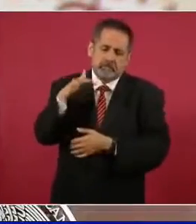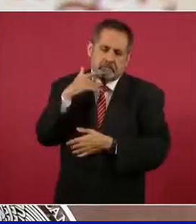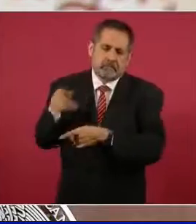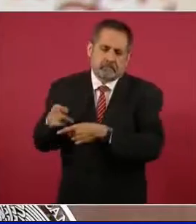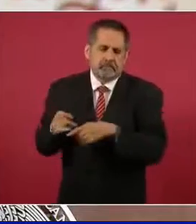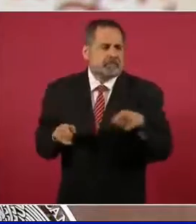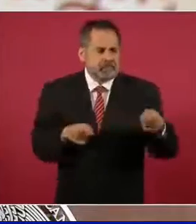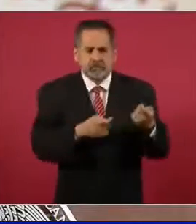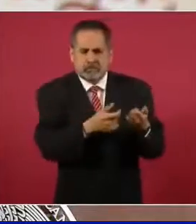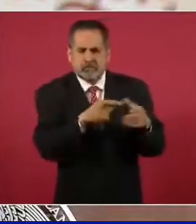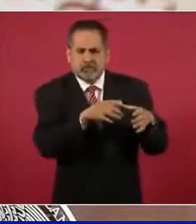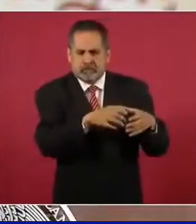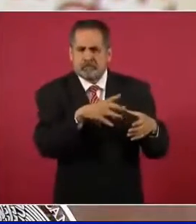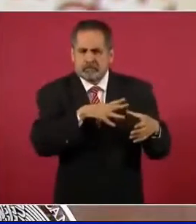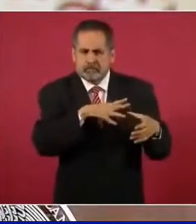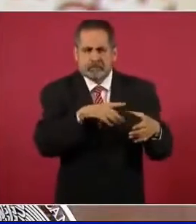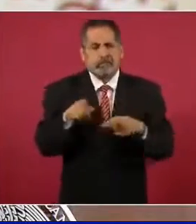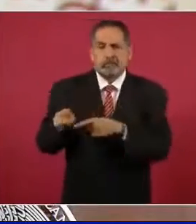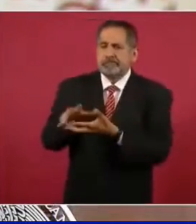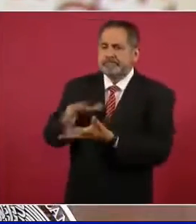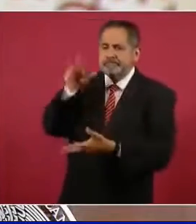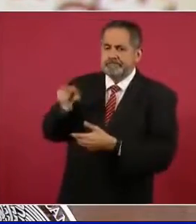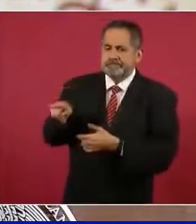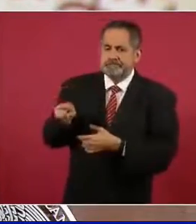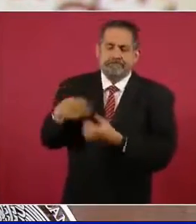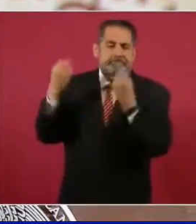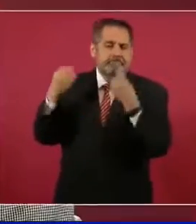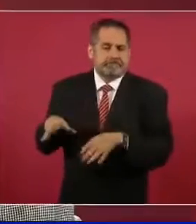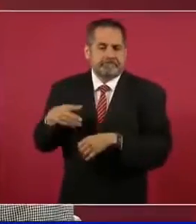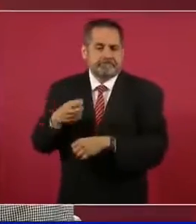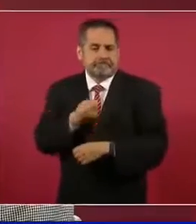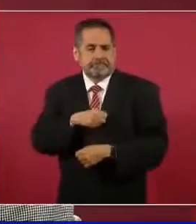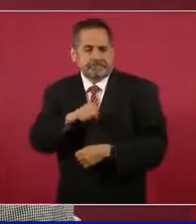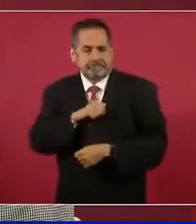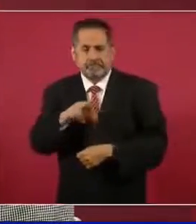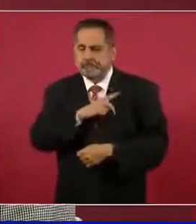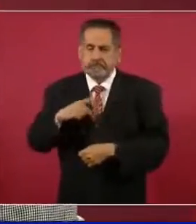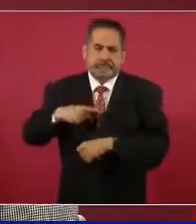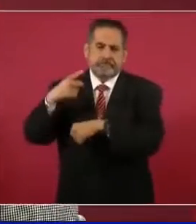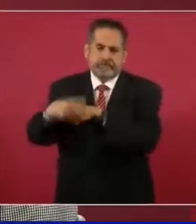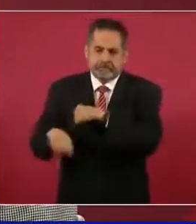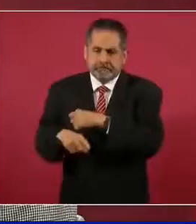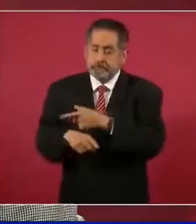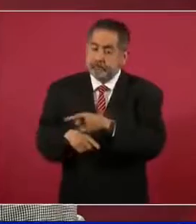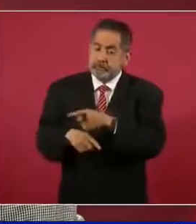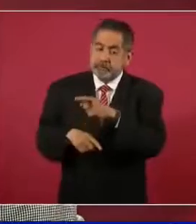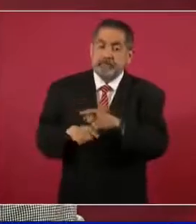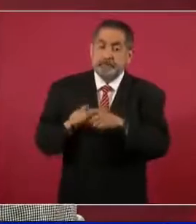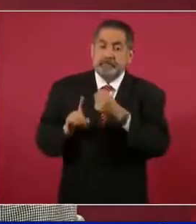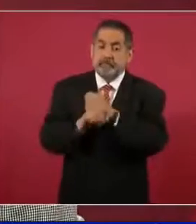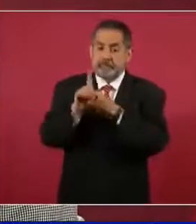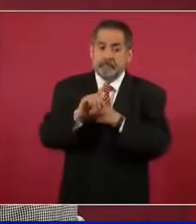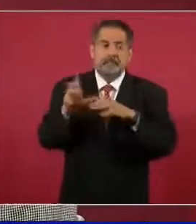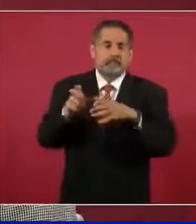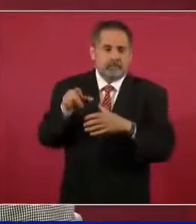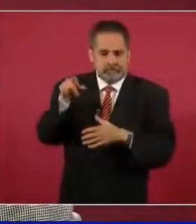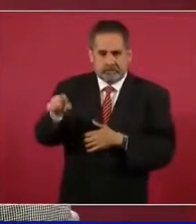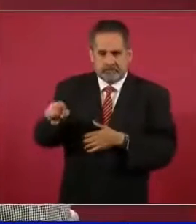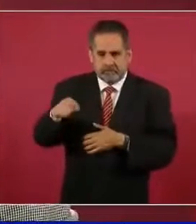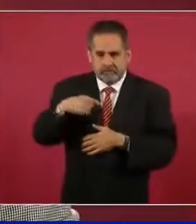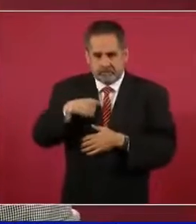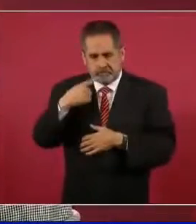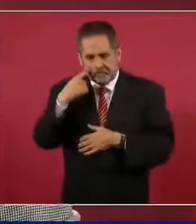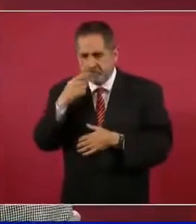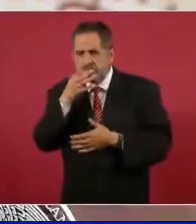a la gravedad, que es lo principal en la salud, no hacer daño. Y aquí el gran problema, y con ello